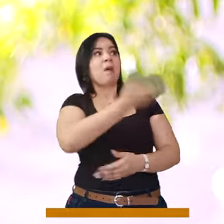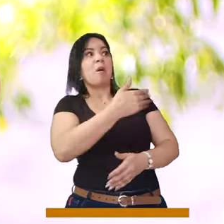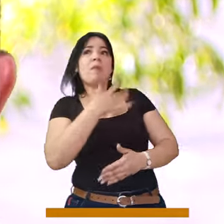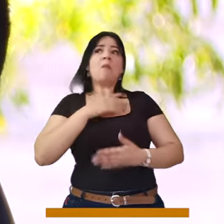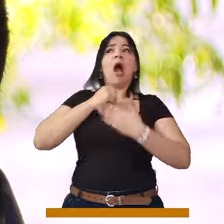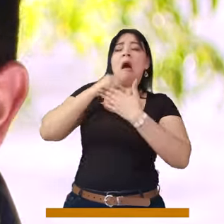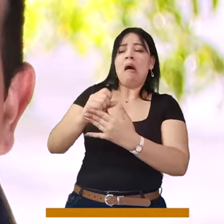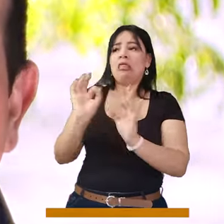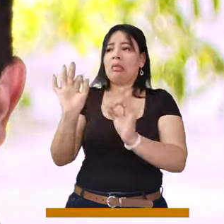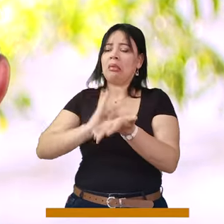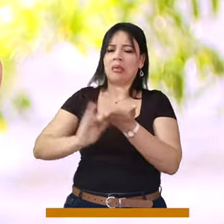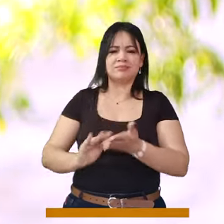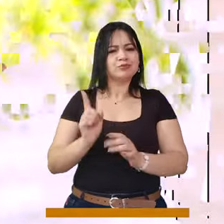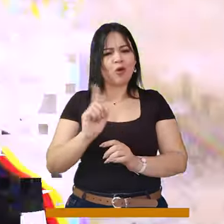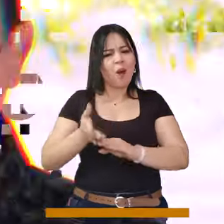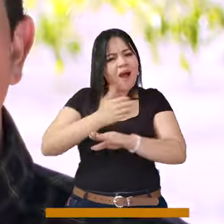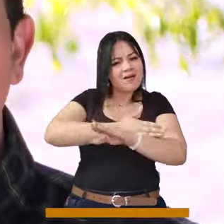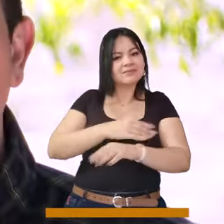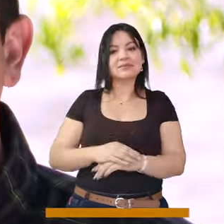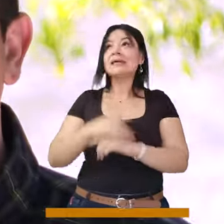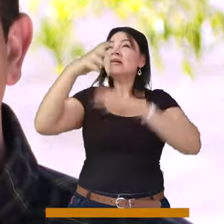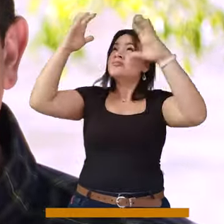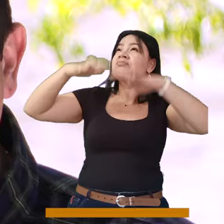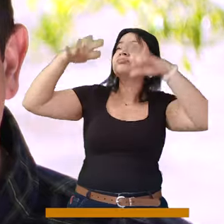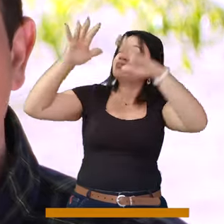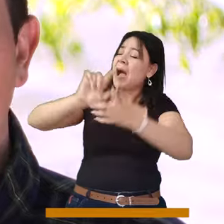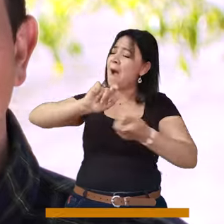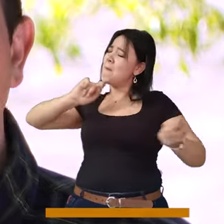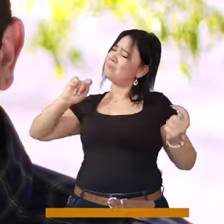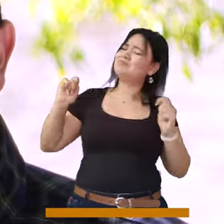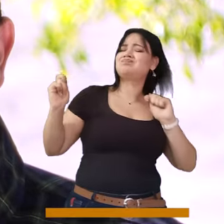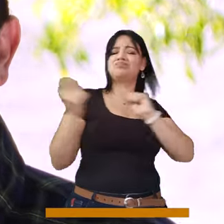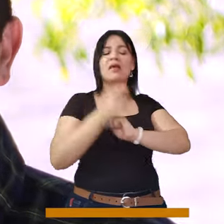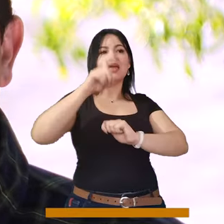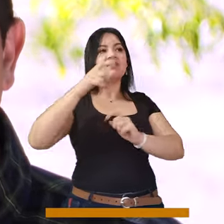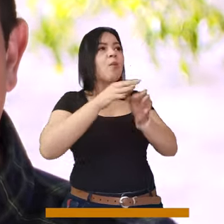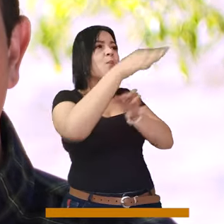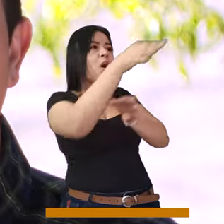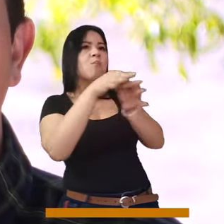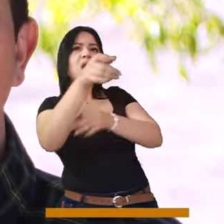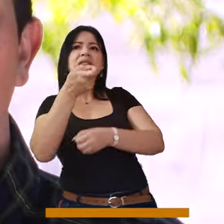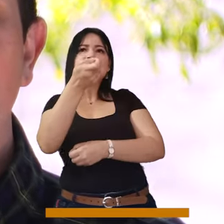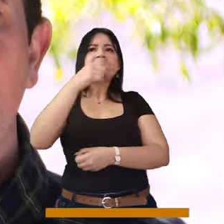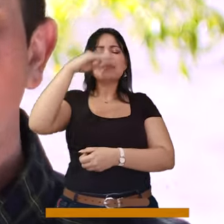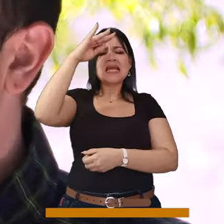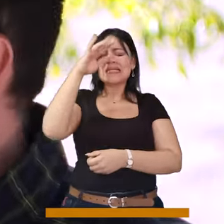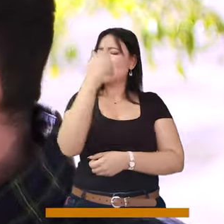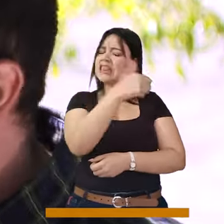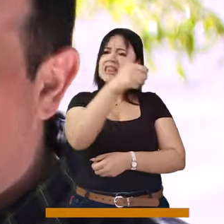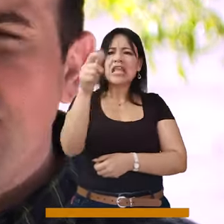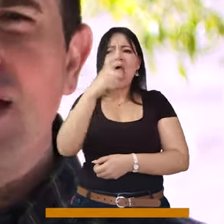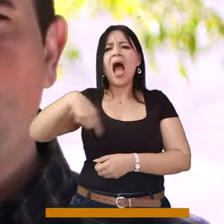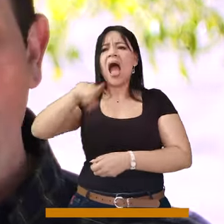actuar en torno al río Medellín. El cambio climático no da espera y nos tenemos que unir los 10 municipios del área metropolitana,